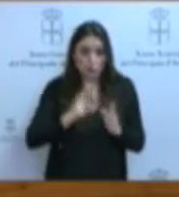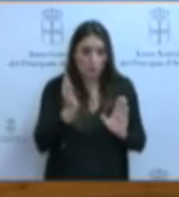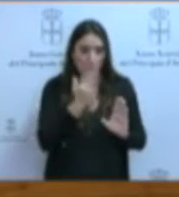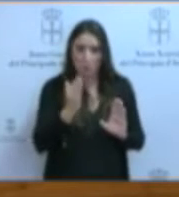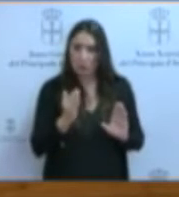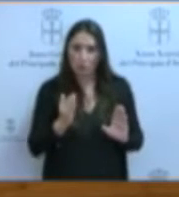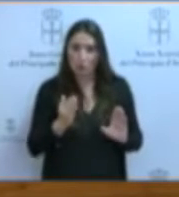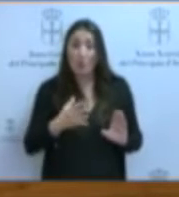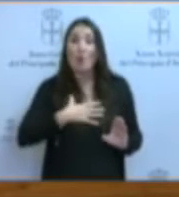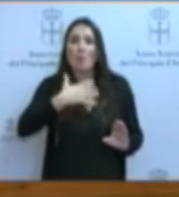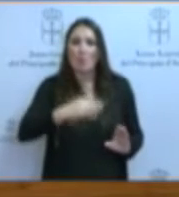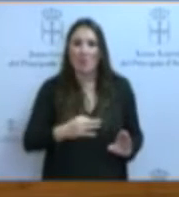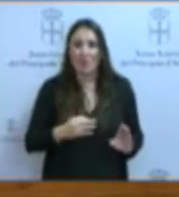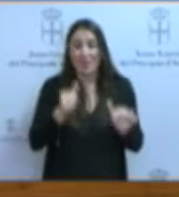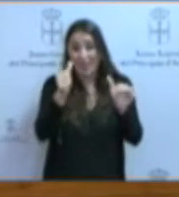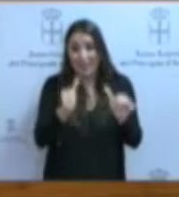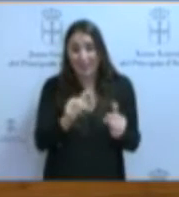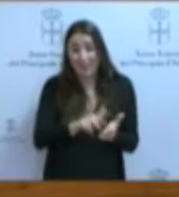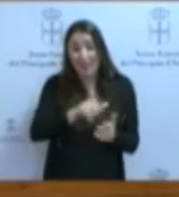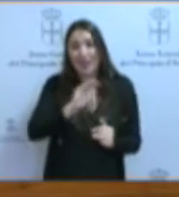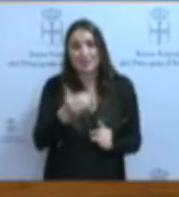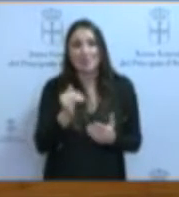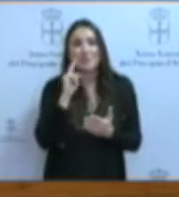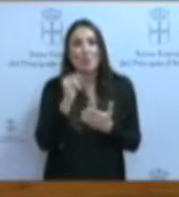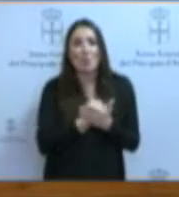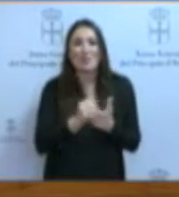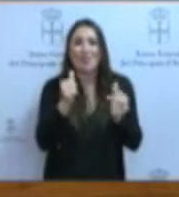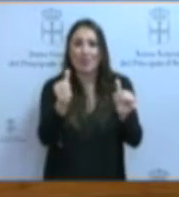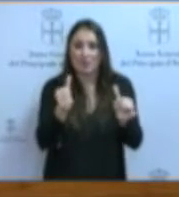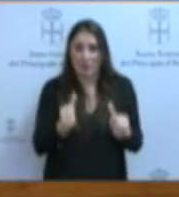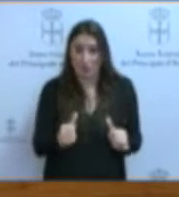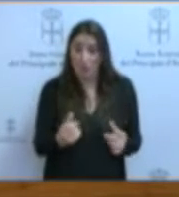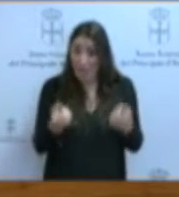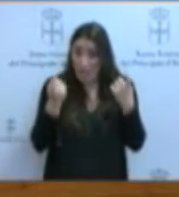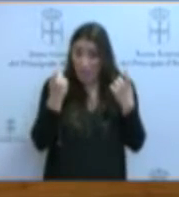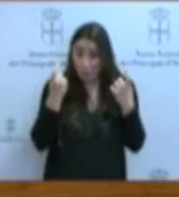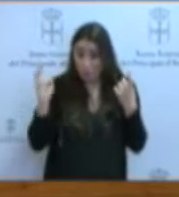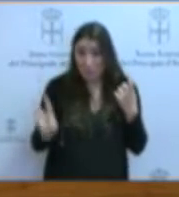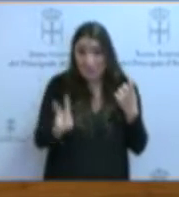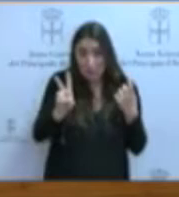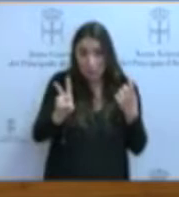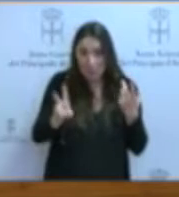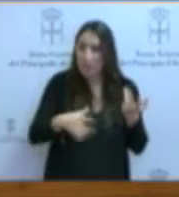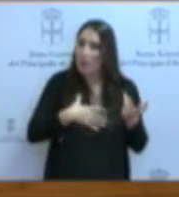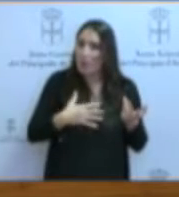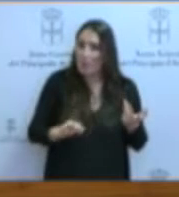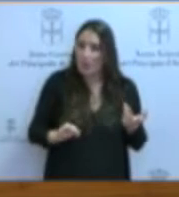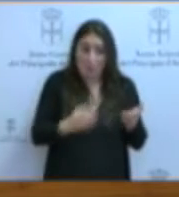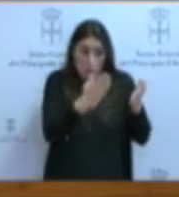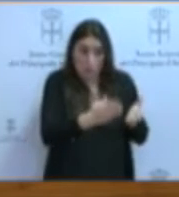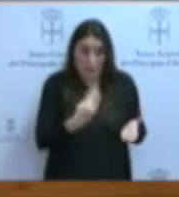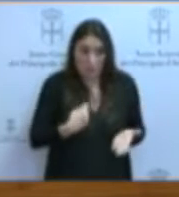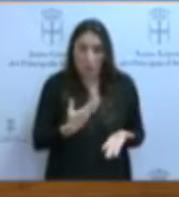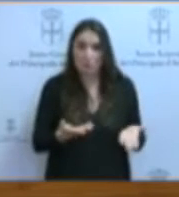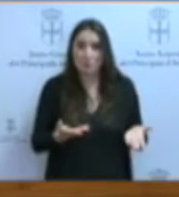permite la acreditación mediante las pruebas de certificación. Los alumnos de secundaria podrían, por lo tanto, como usted planteaba,